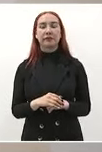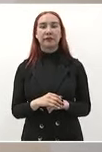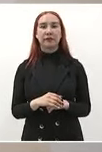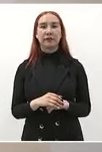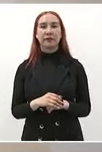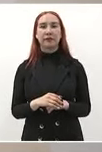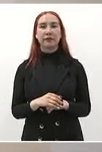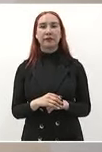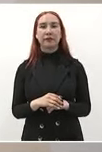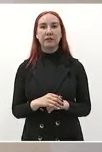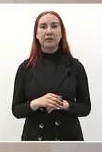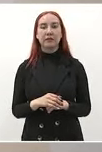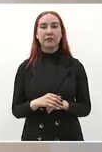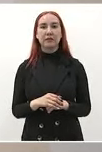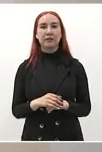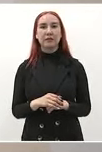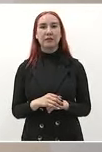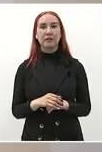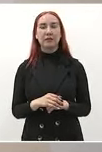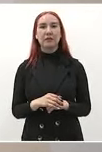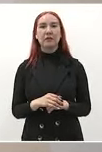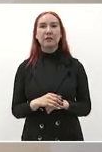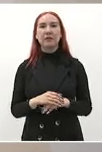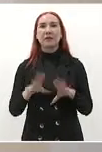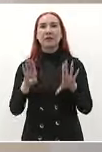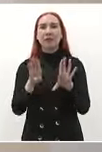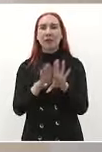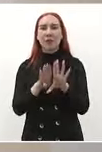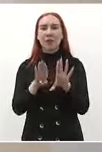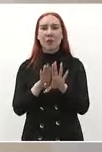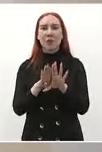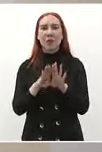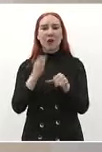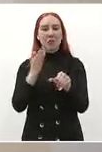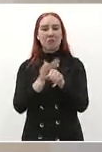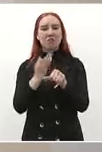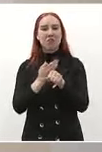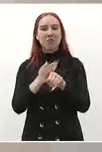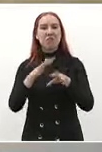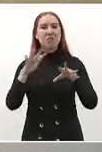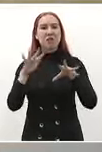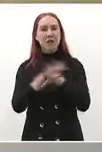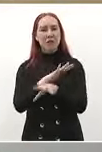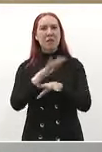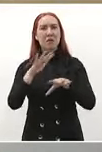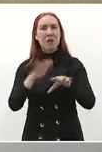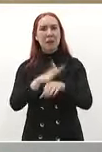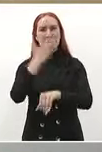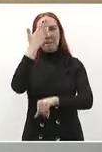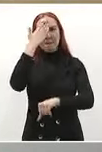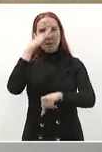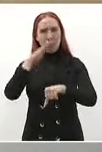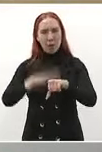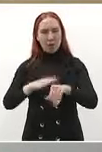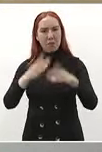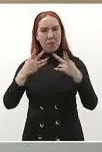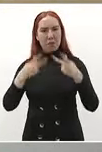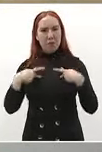marcha atrás porque ya cambió la mentalidad del pueblo